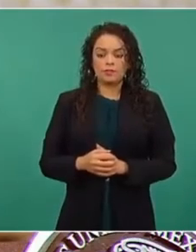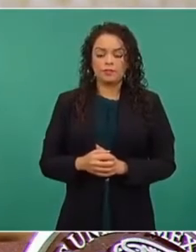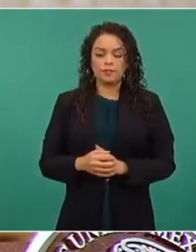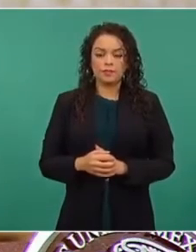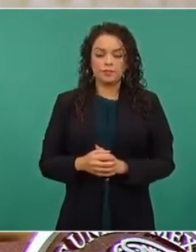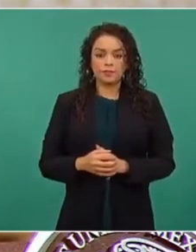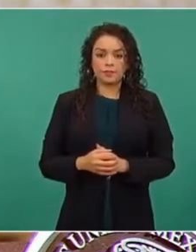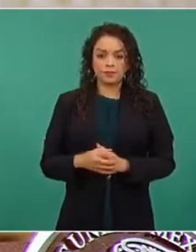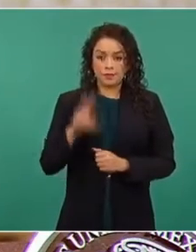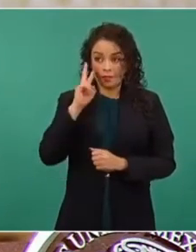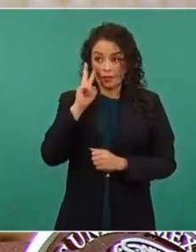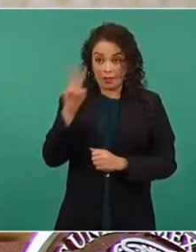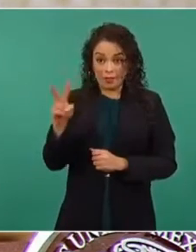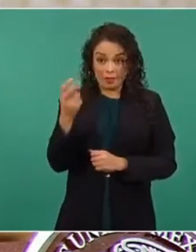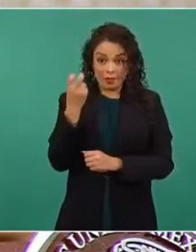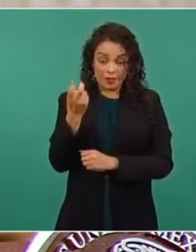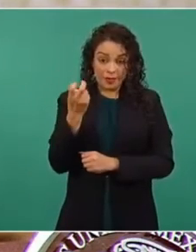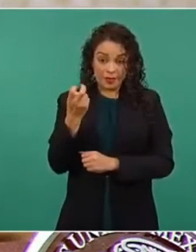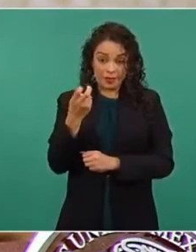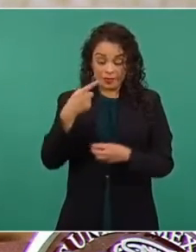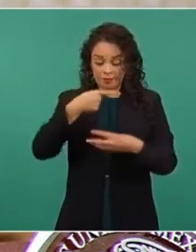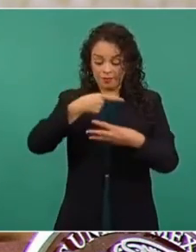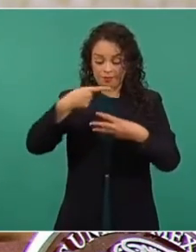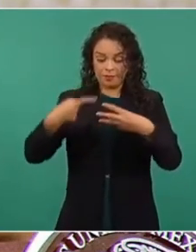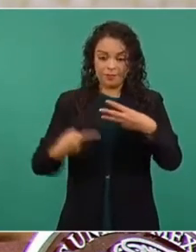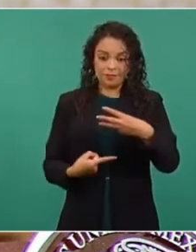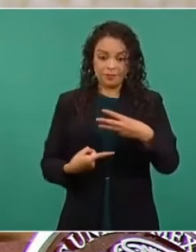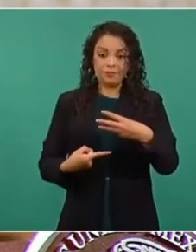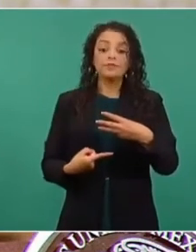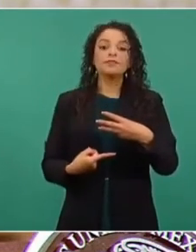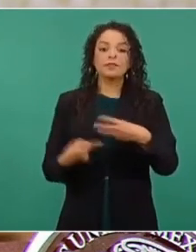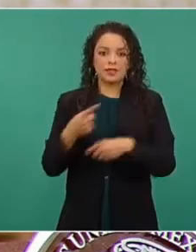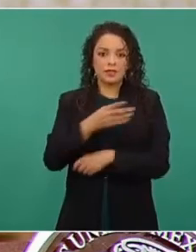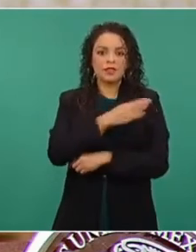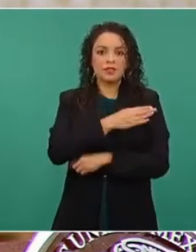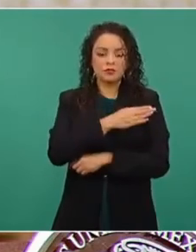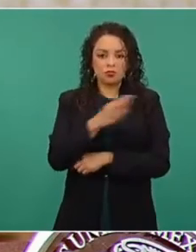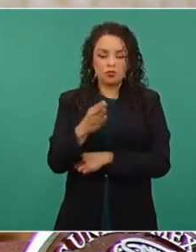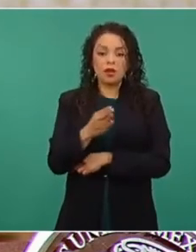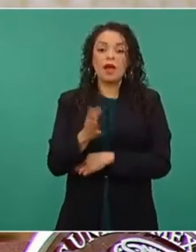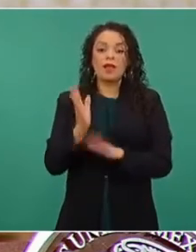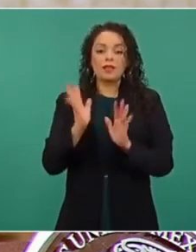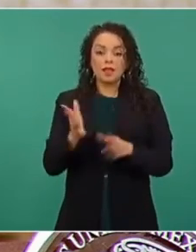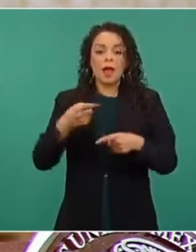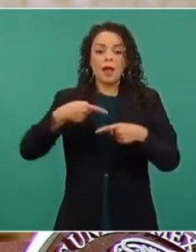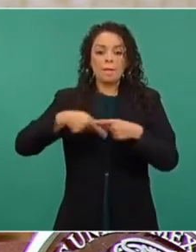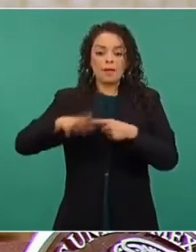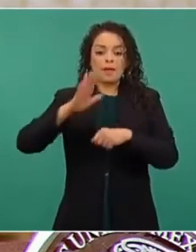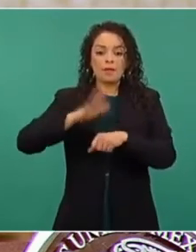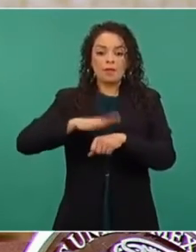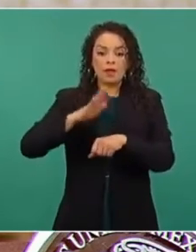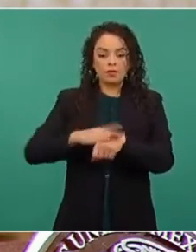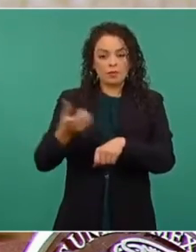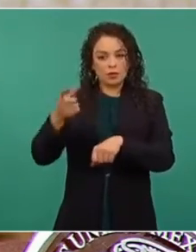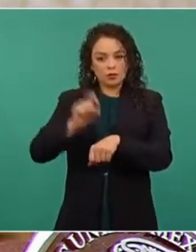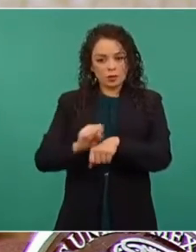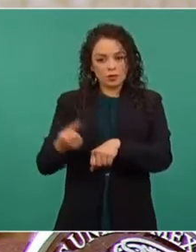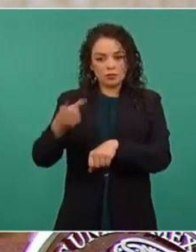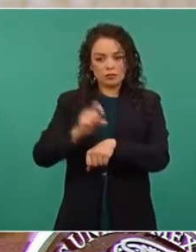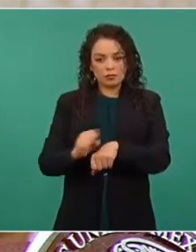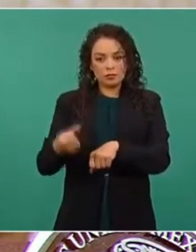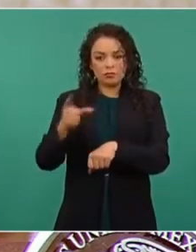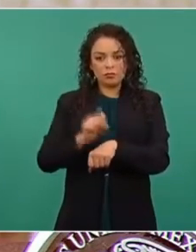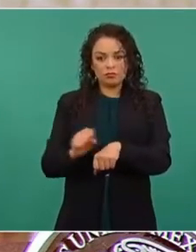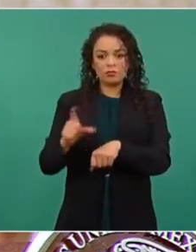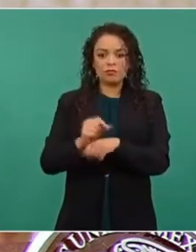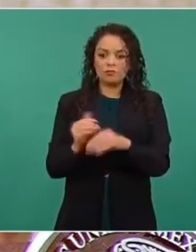datos, nos damos cuenta que efectivamente y afortunadamente ha habido un aumento en cada semana, cada vez